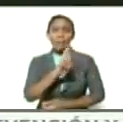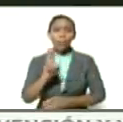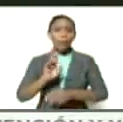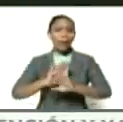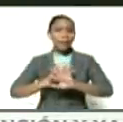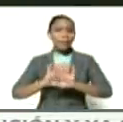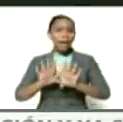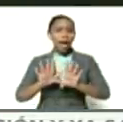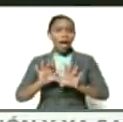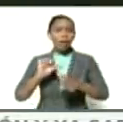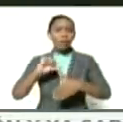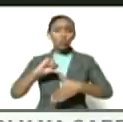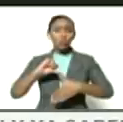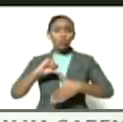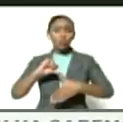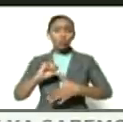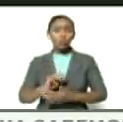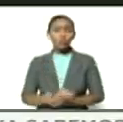suramericana